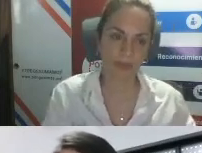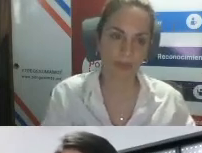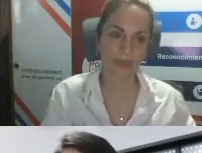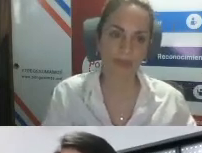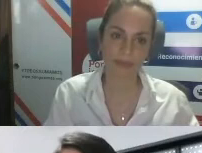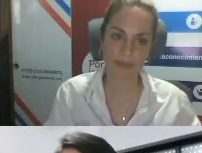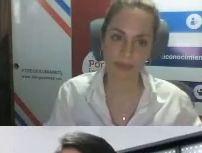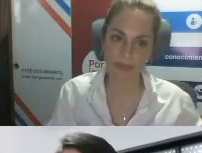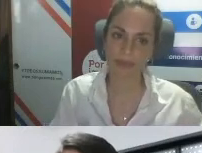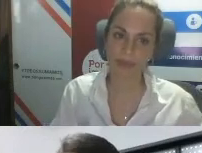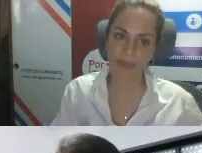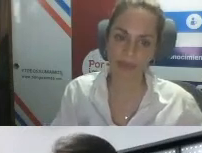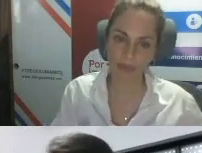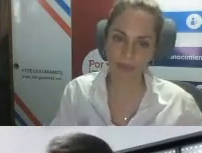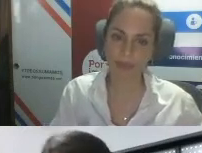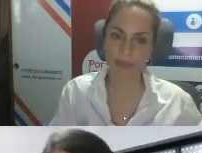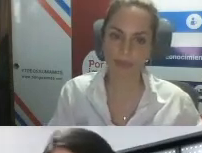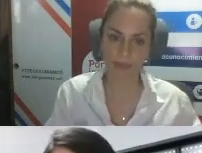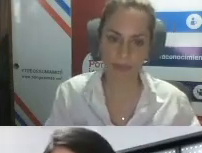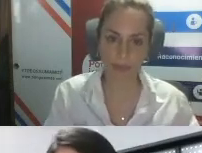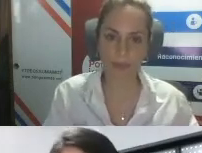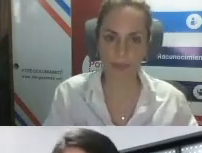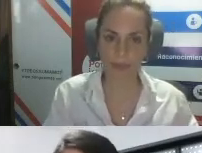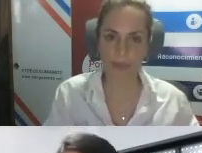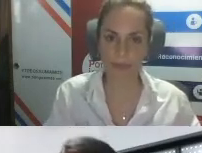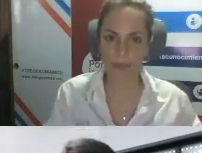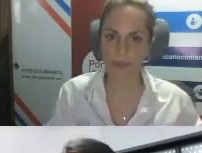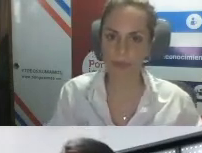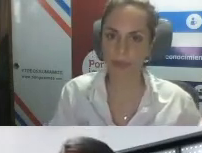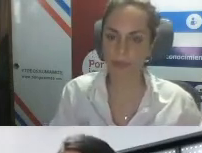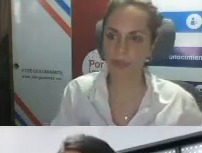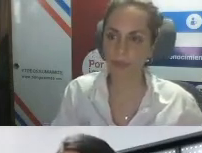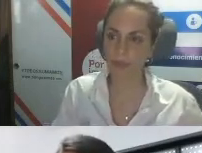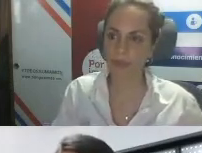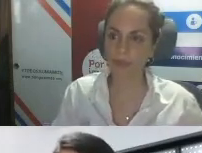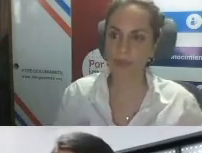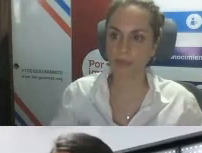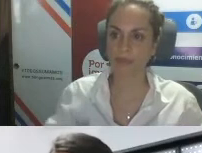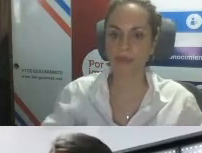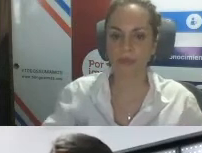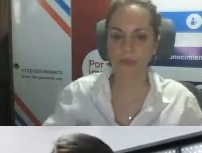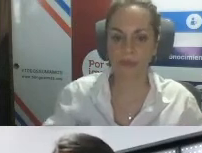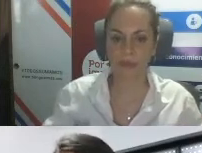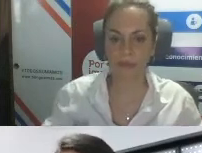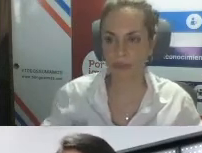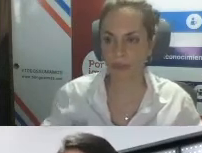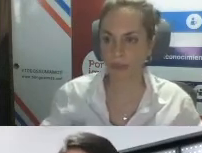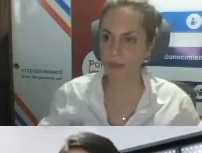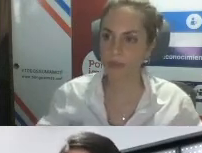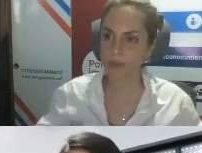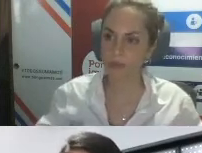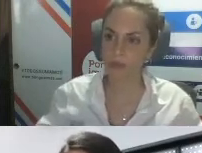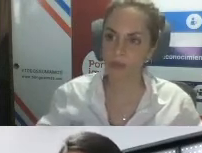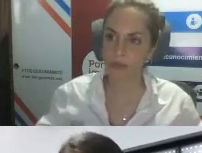que determinan o condicionan muchas realidades pero si no es brindar herramientas para poder analizarlas y también para